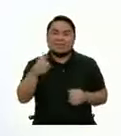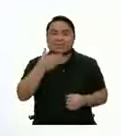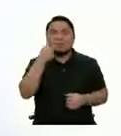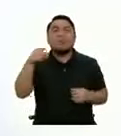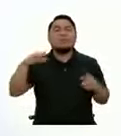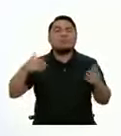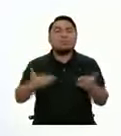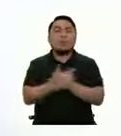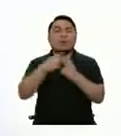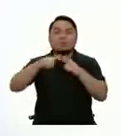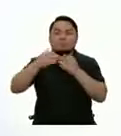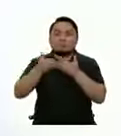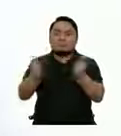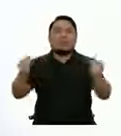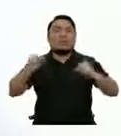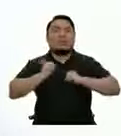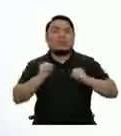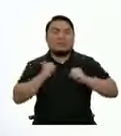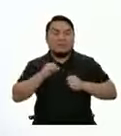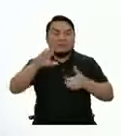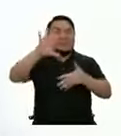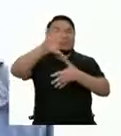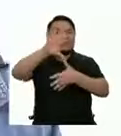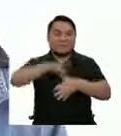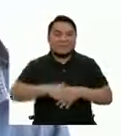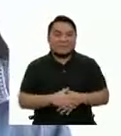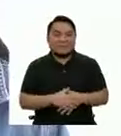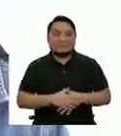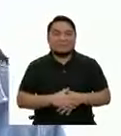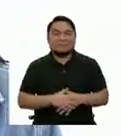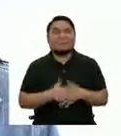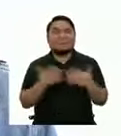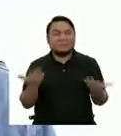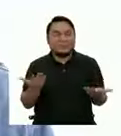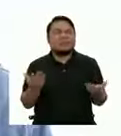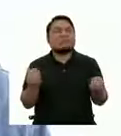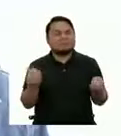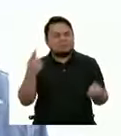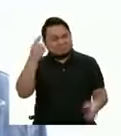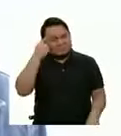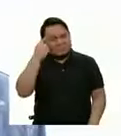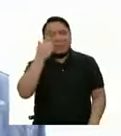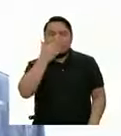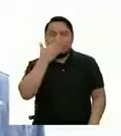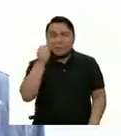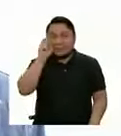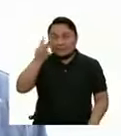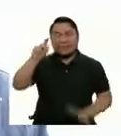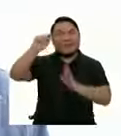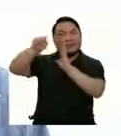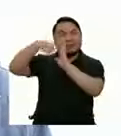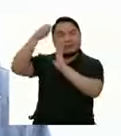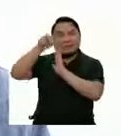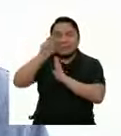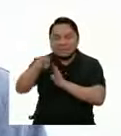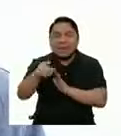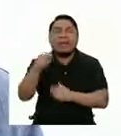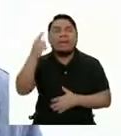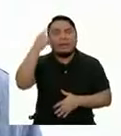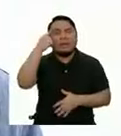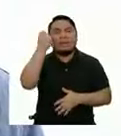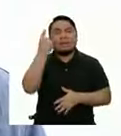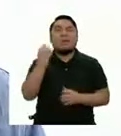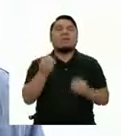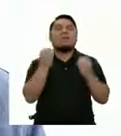nueva página en la historia del deporte de América ¿Qué les parece si vemos un video que nos habla un poco